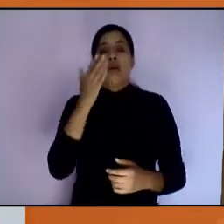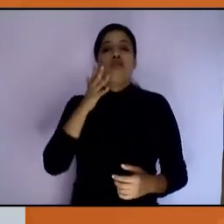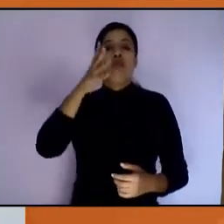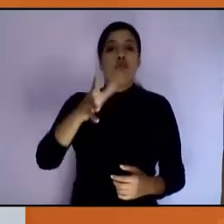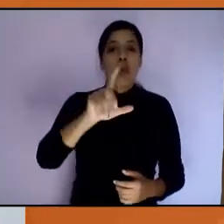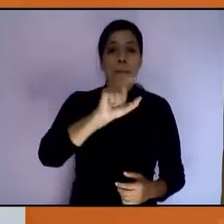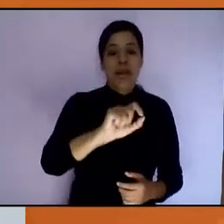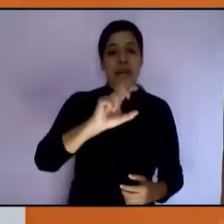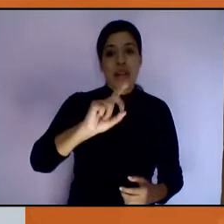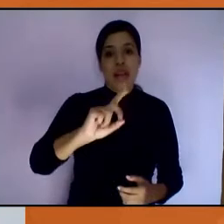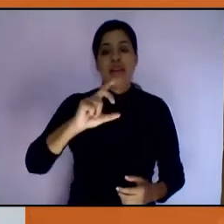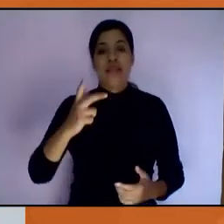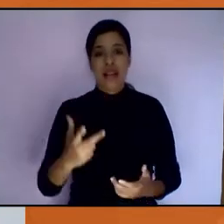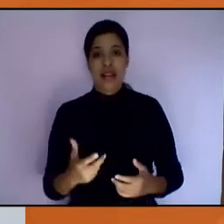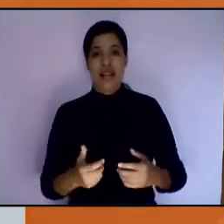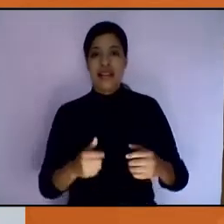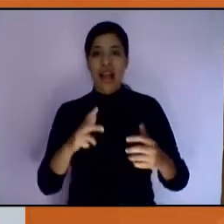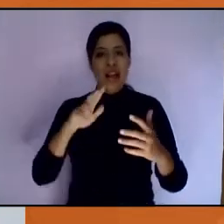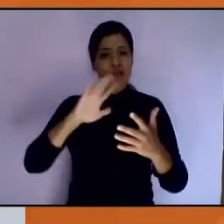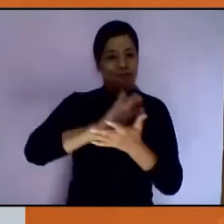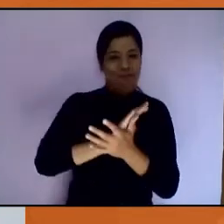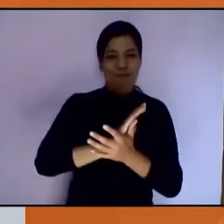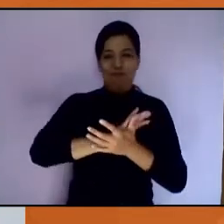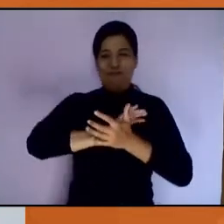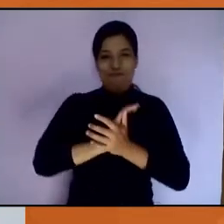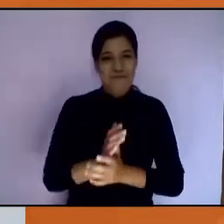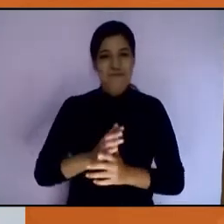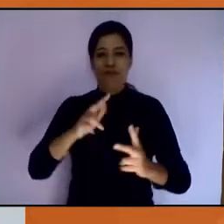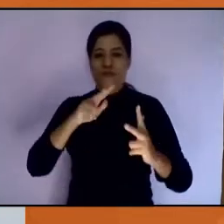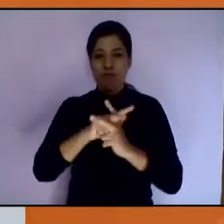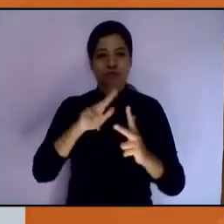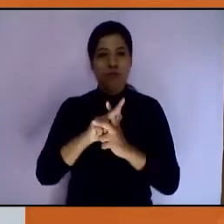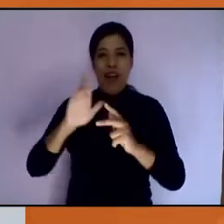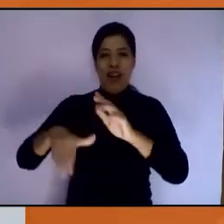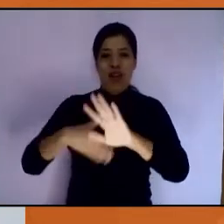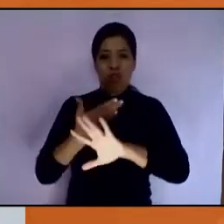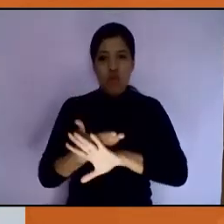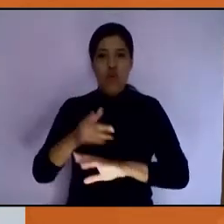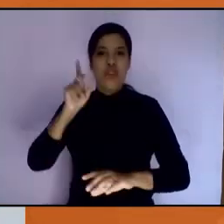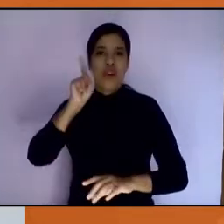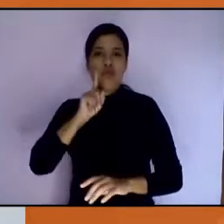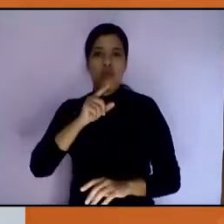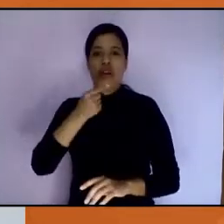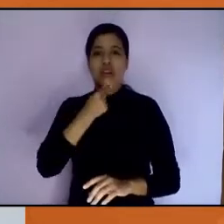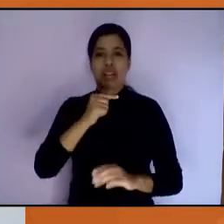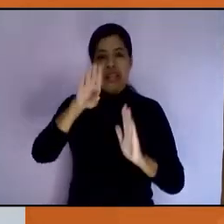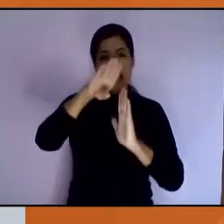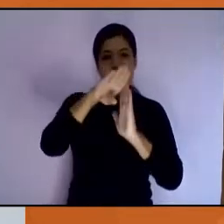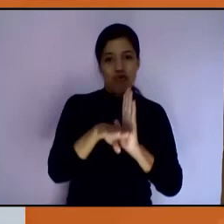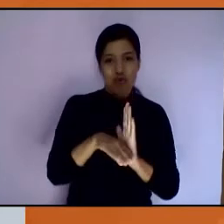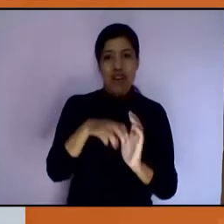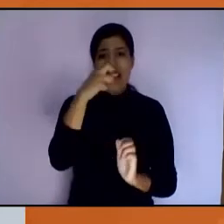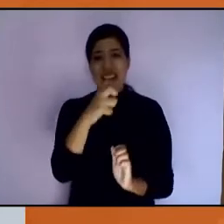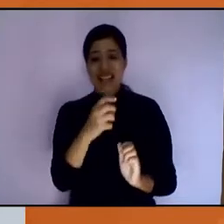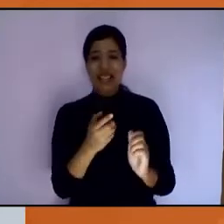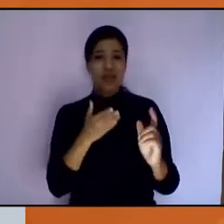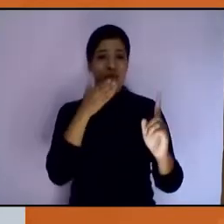y eliminar cualquier forma de violencia en contra de las mujeres y niñas, es nuestra meta y que debe